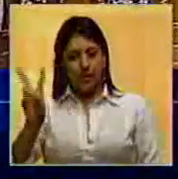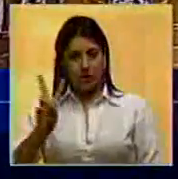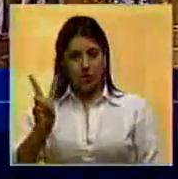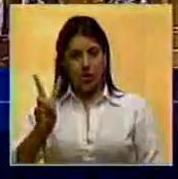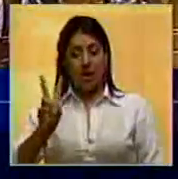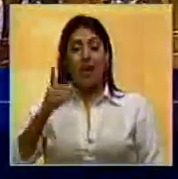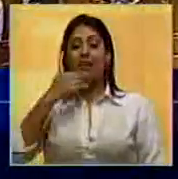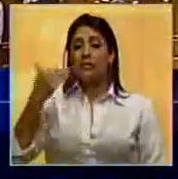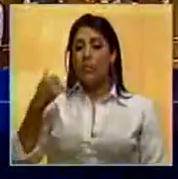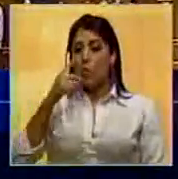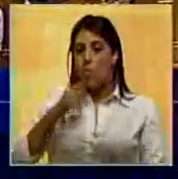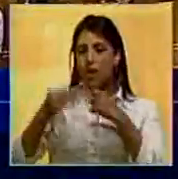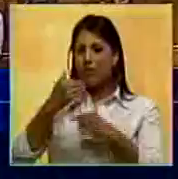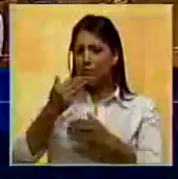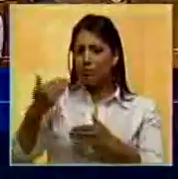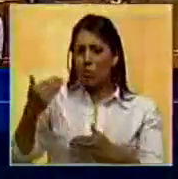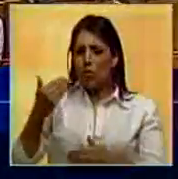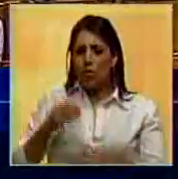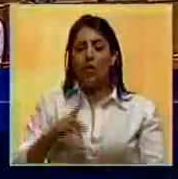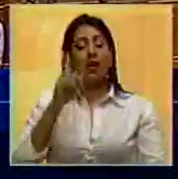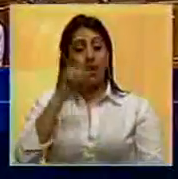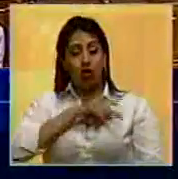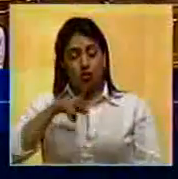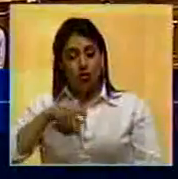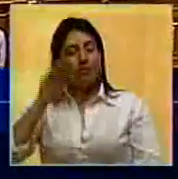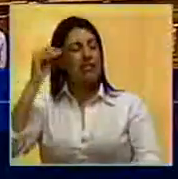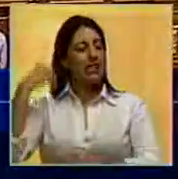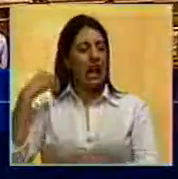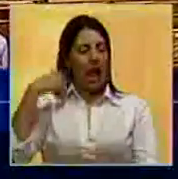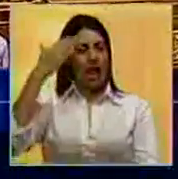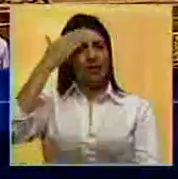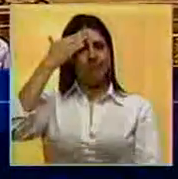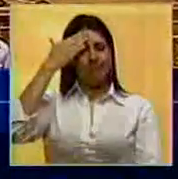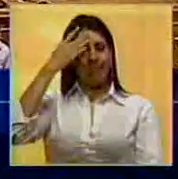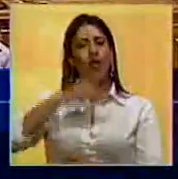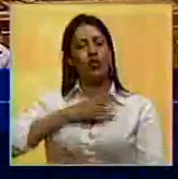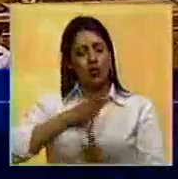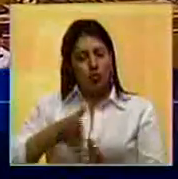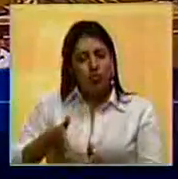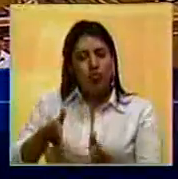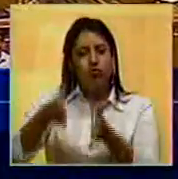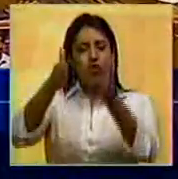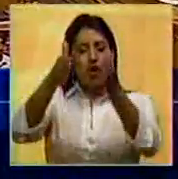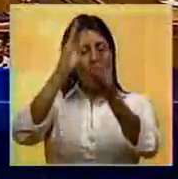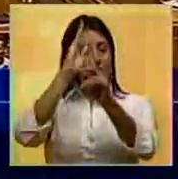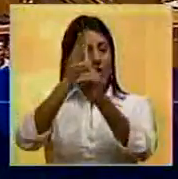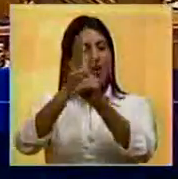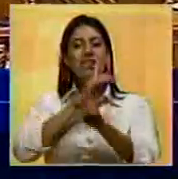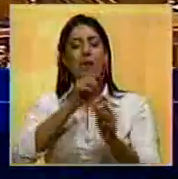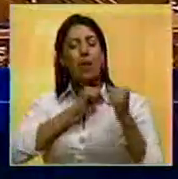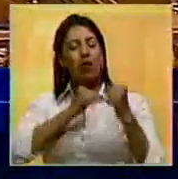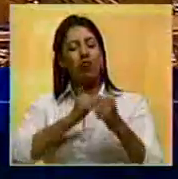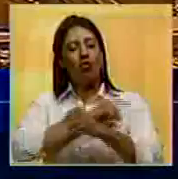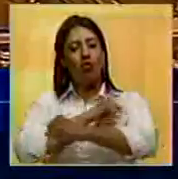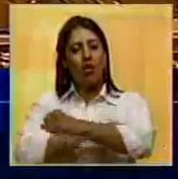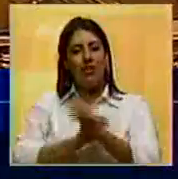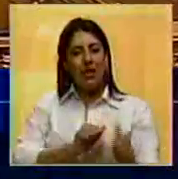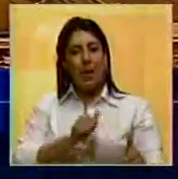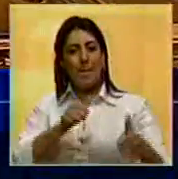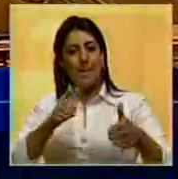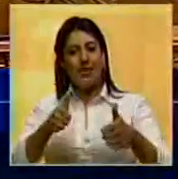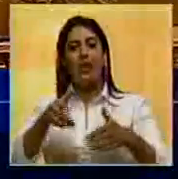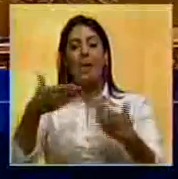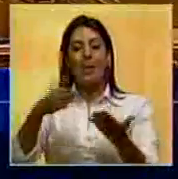hace menos de un año y estamos llamados a darle cause a esa fuerza que se activó